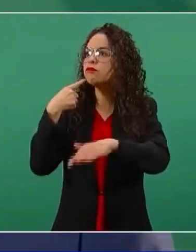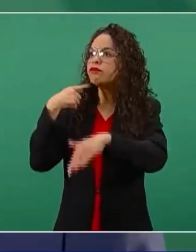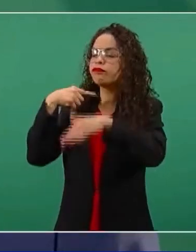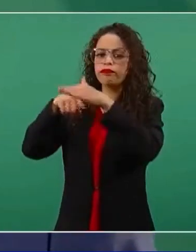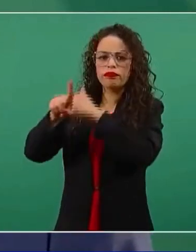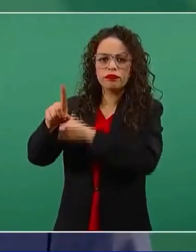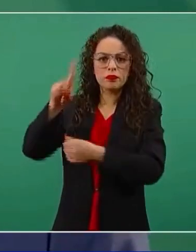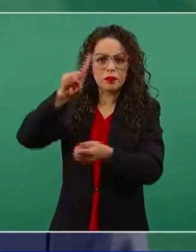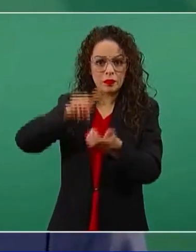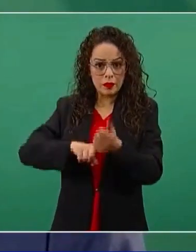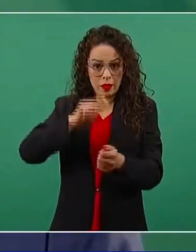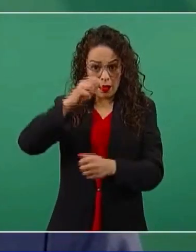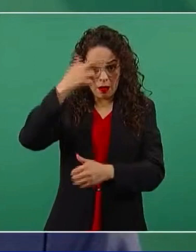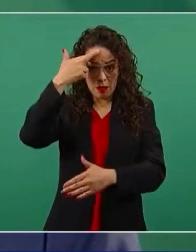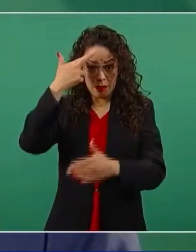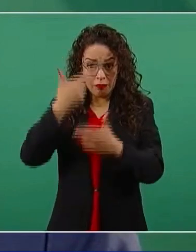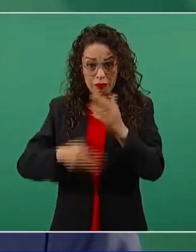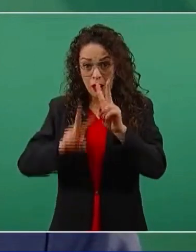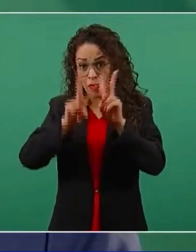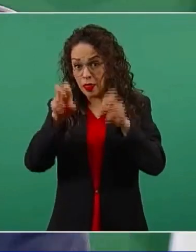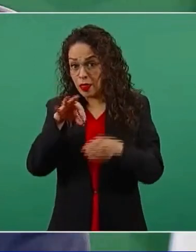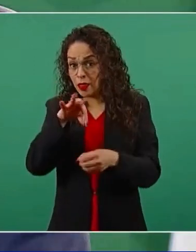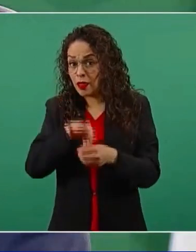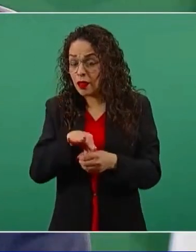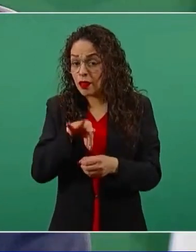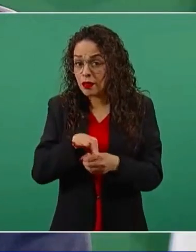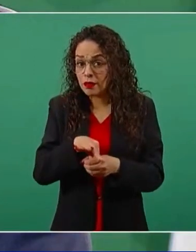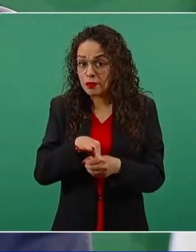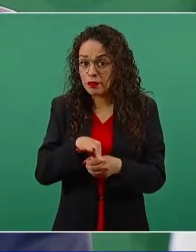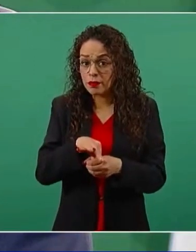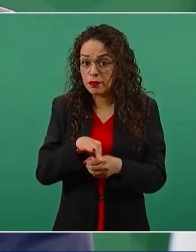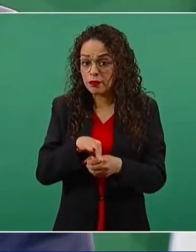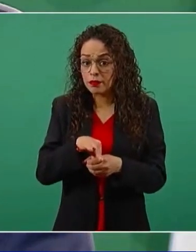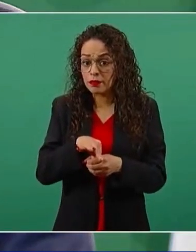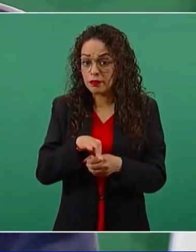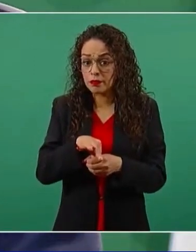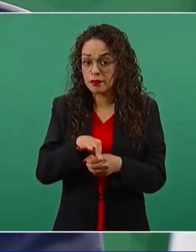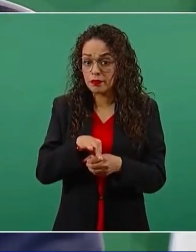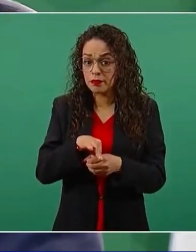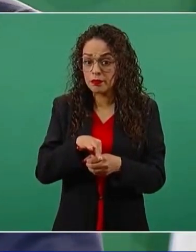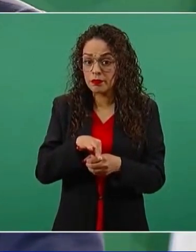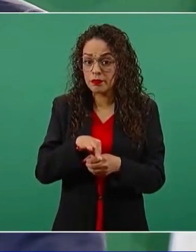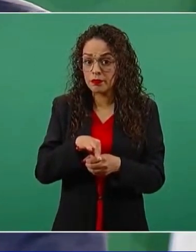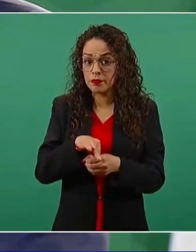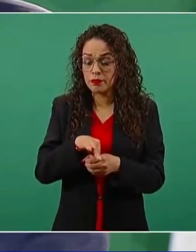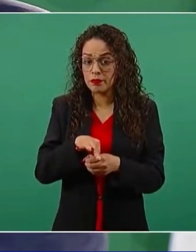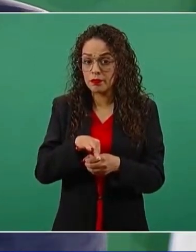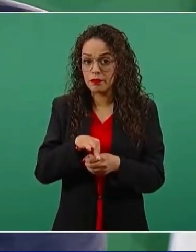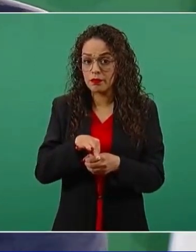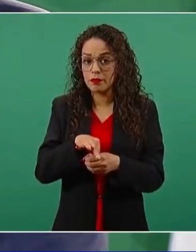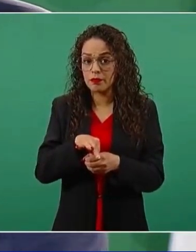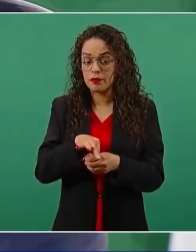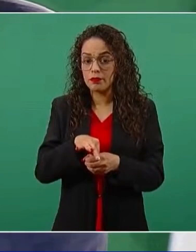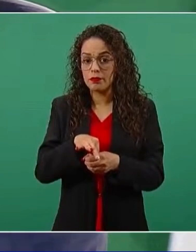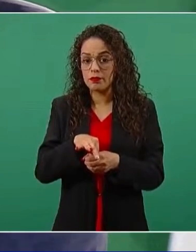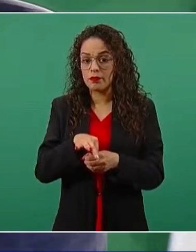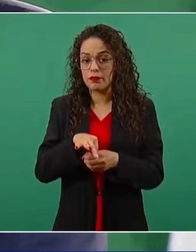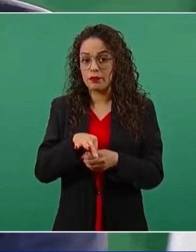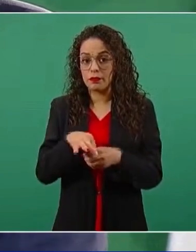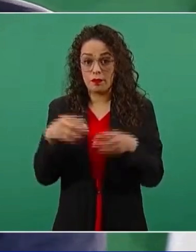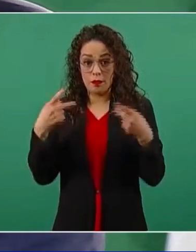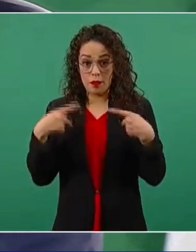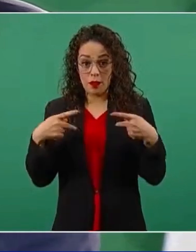un candidato repartiendo